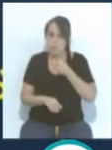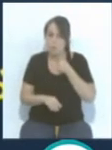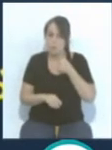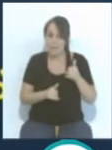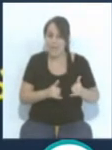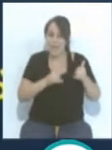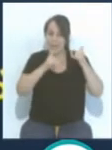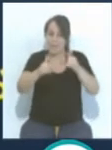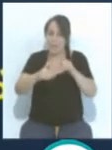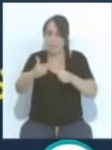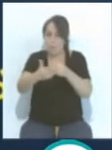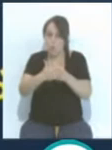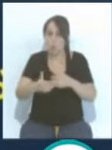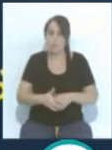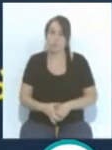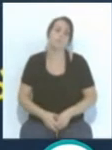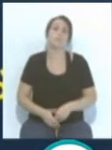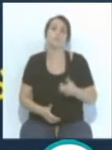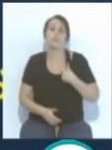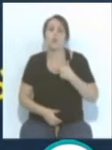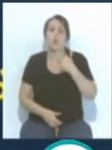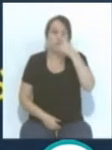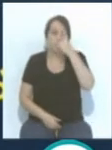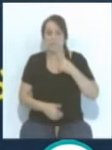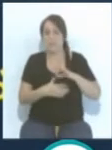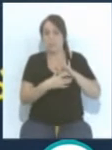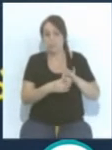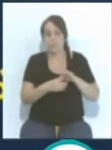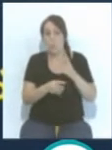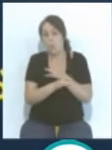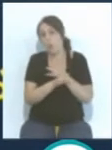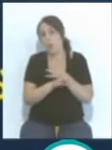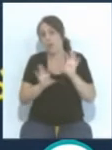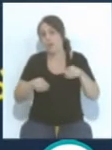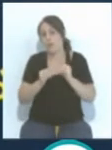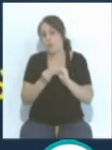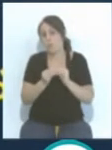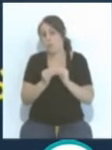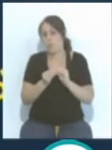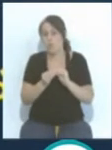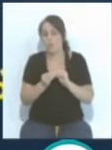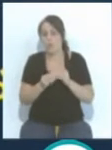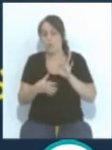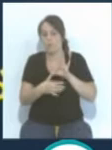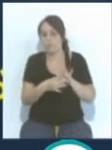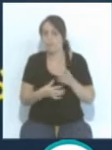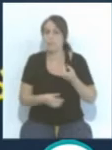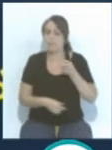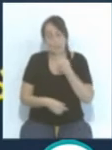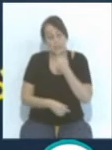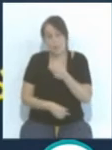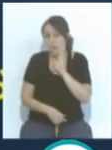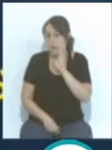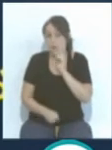pego con el estilo que el míster propone del juego del Cádiz, y como te digo, a trabajar con humildad y